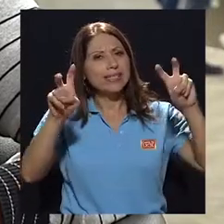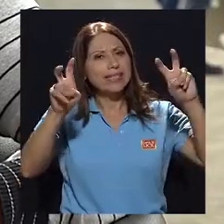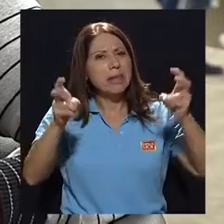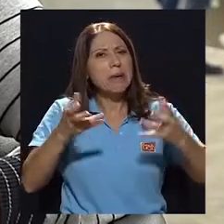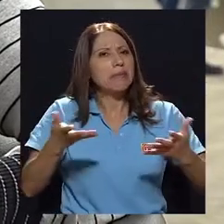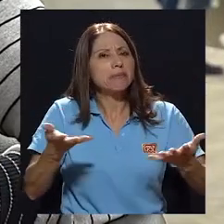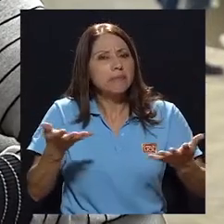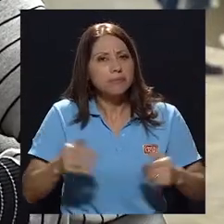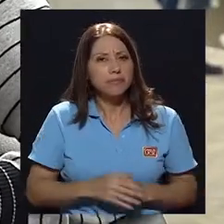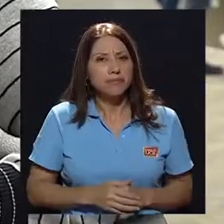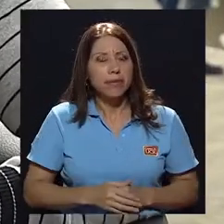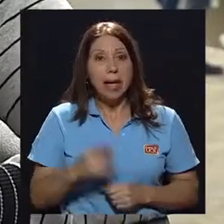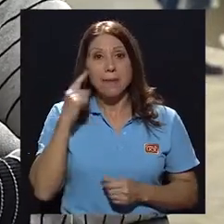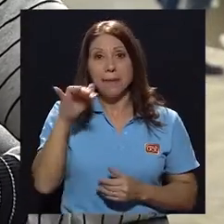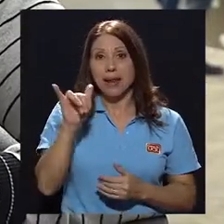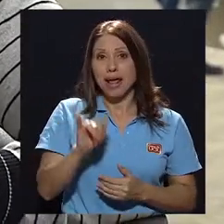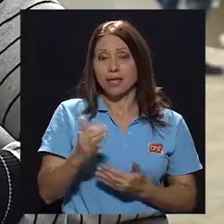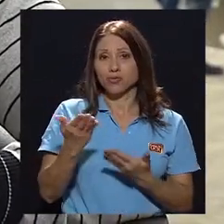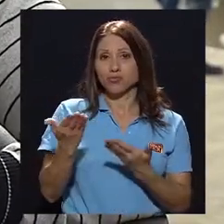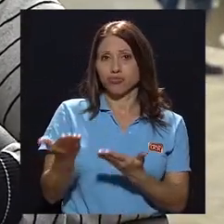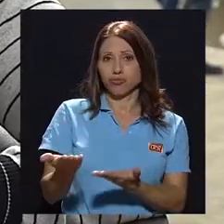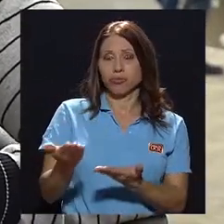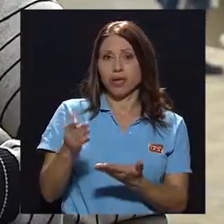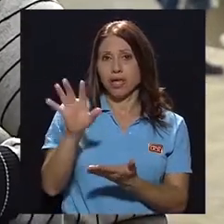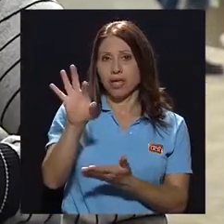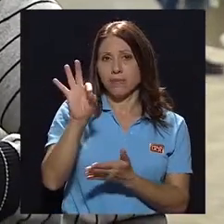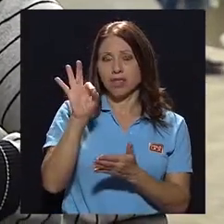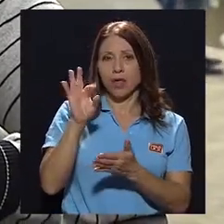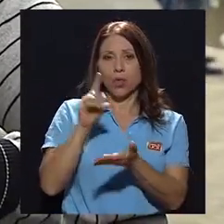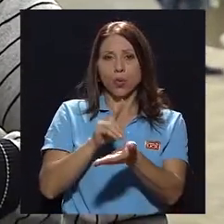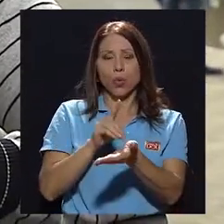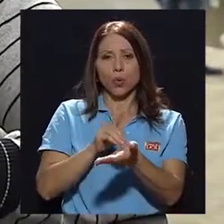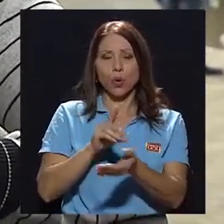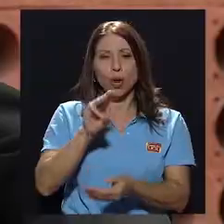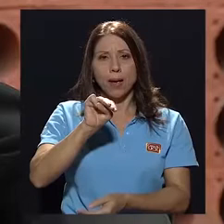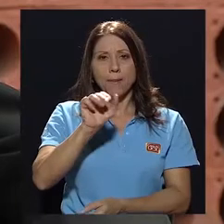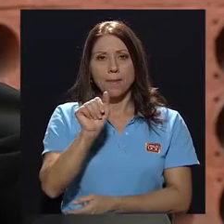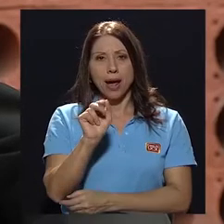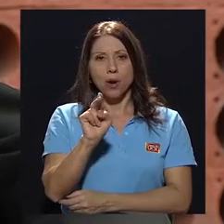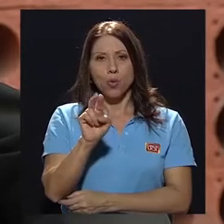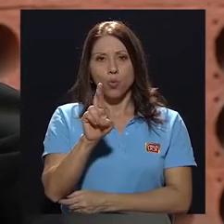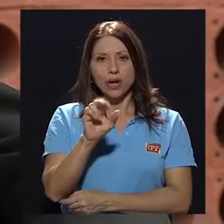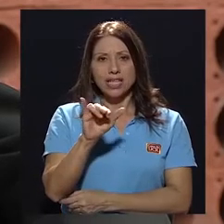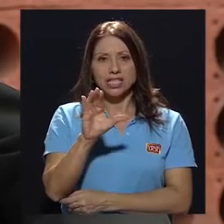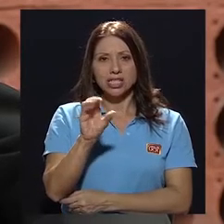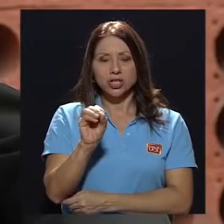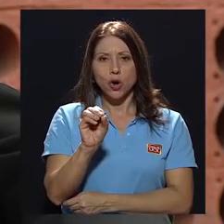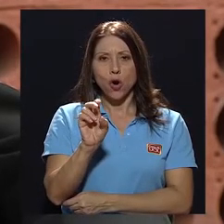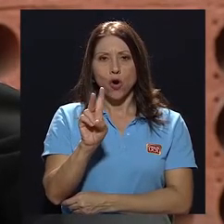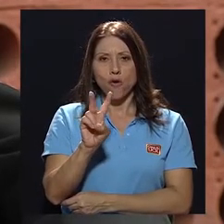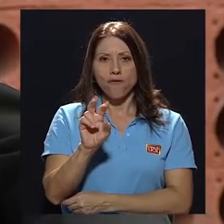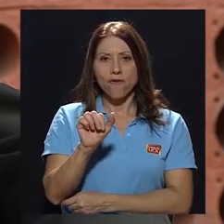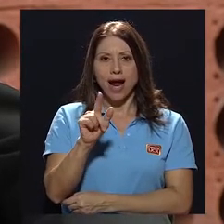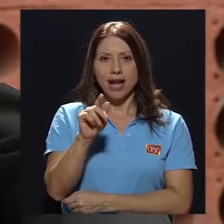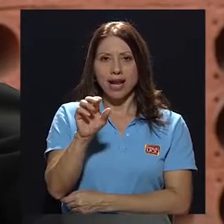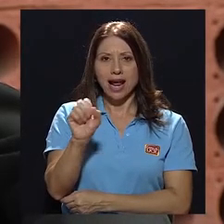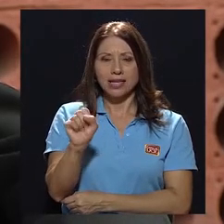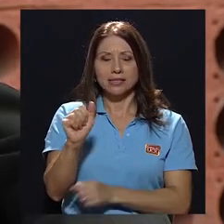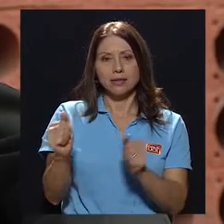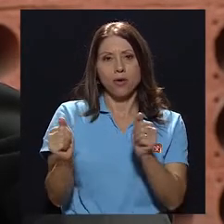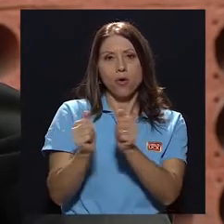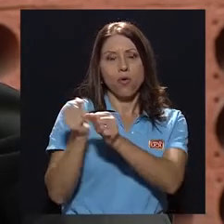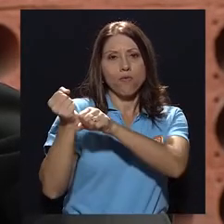esta temática. Para lo cual contamos con nuestro invitado, el doctor Mauricio Vargas Fuentes, quien es